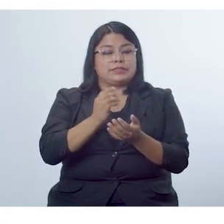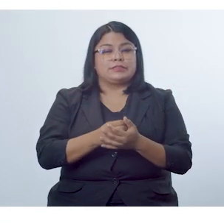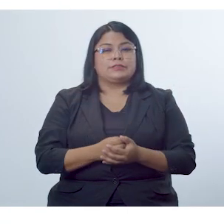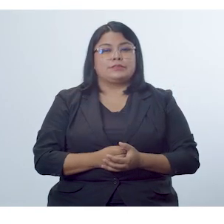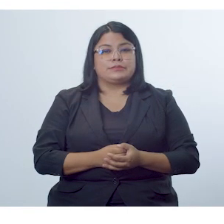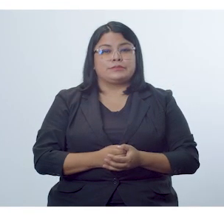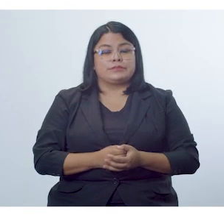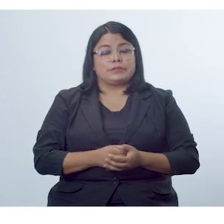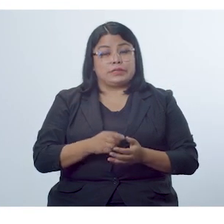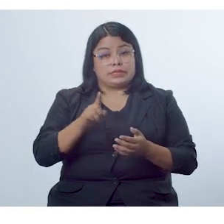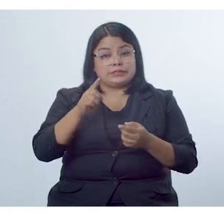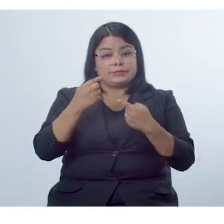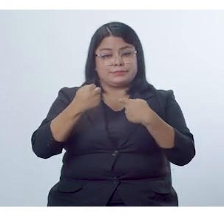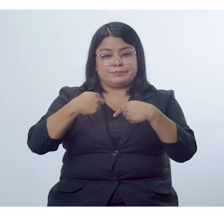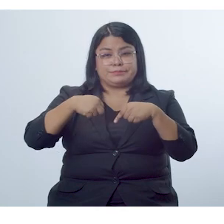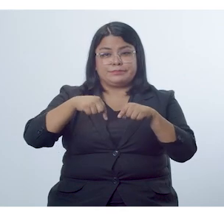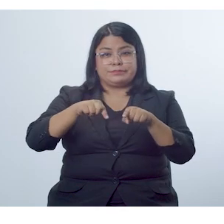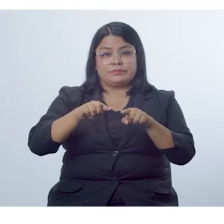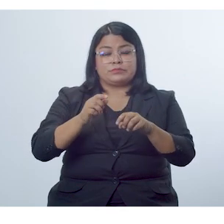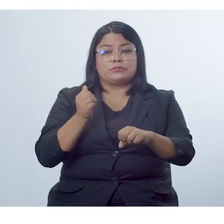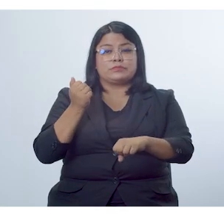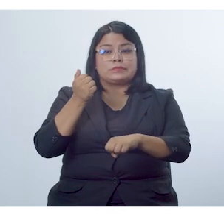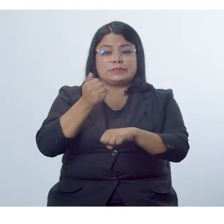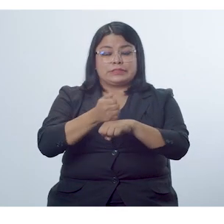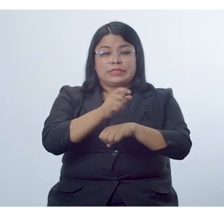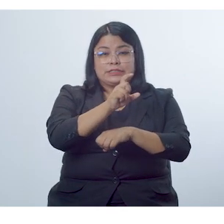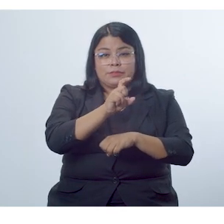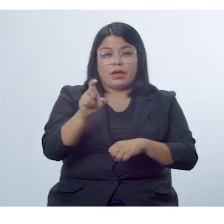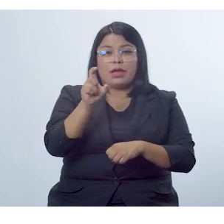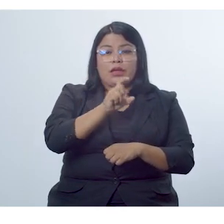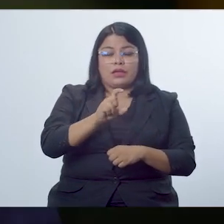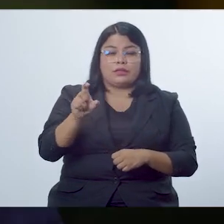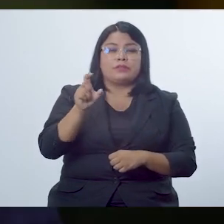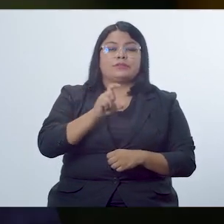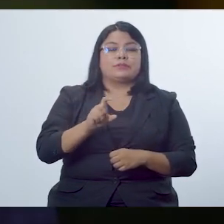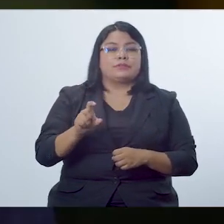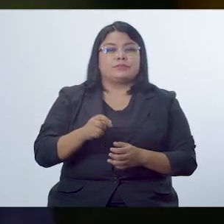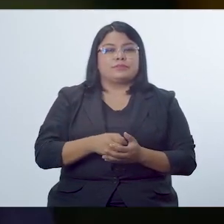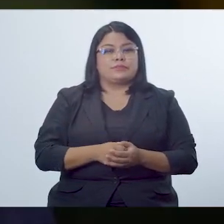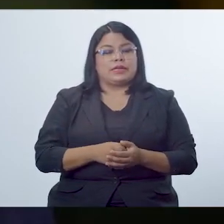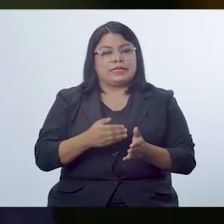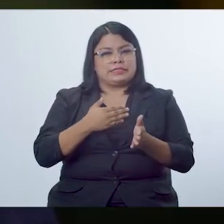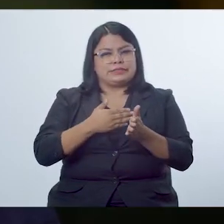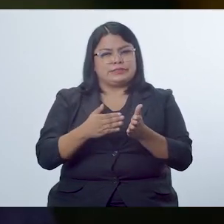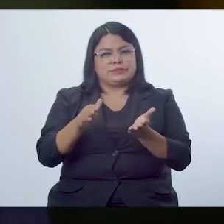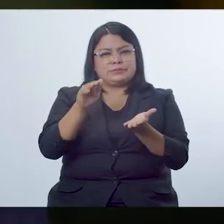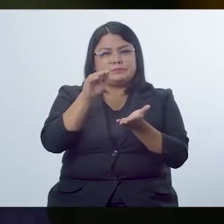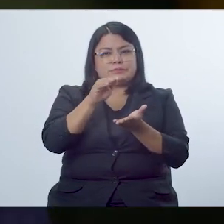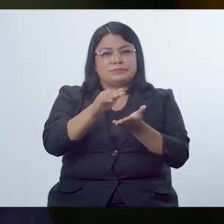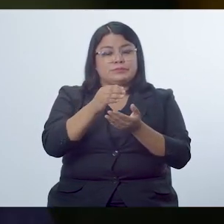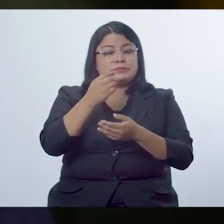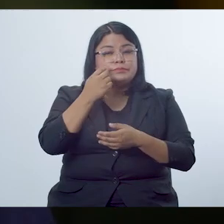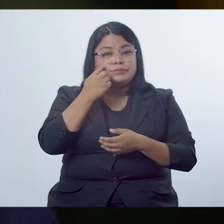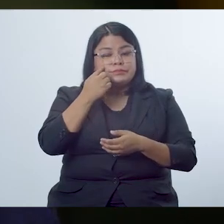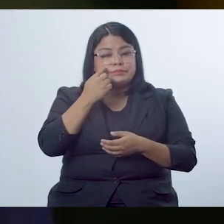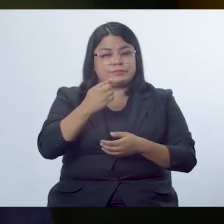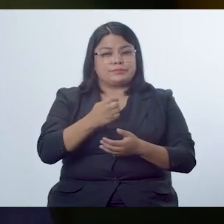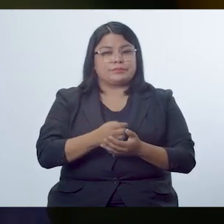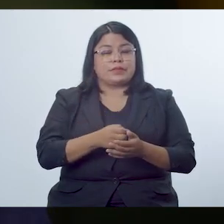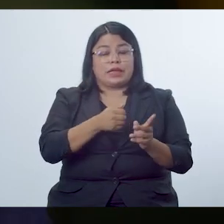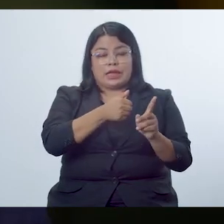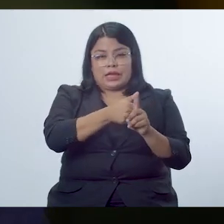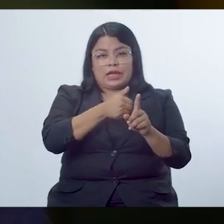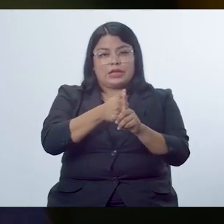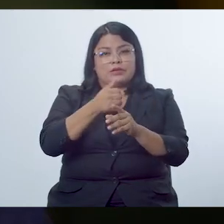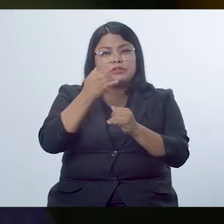secuencia didáctica entonces se concretiza en cada semana. Además de eso, al inicio de la unidad está su entrada de unidad y